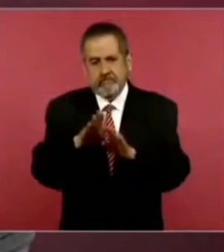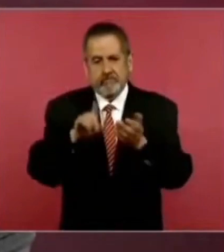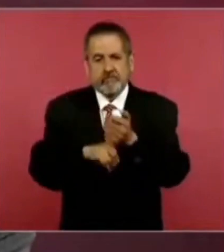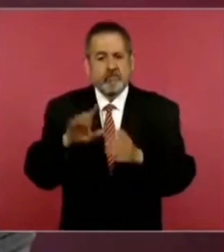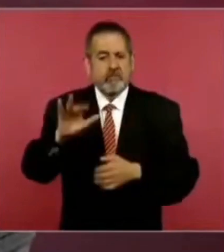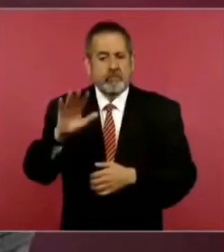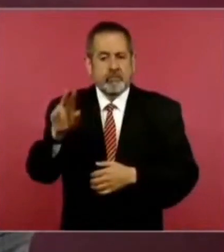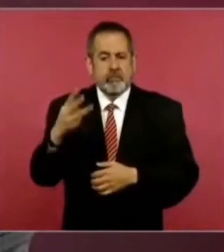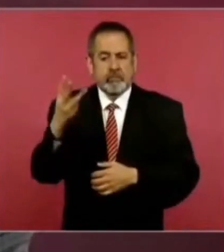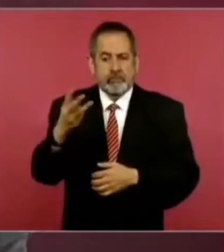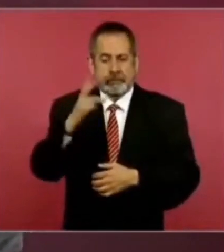53. Ok. ¿Qué? ¿Qué?